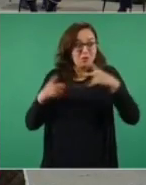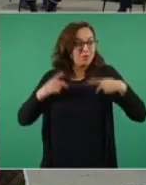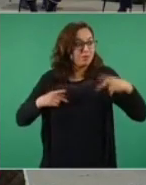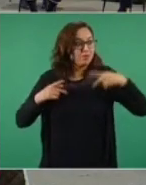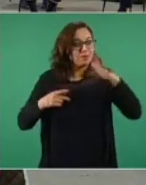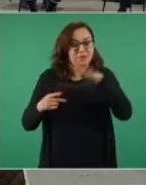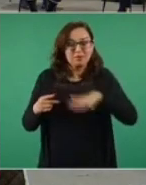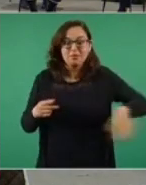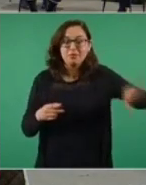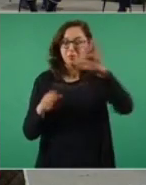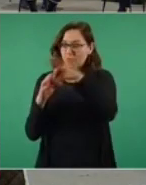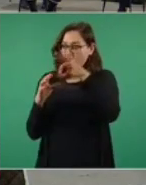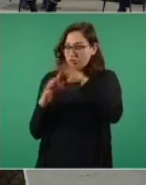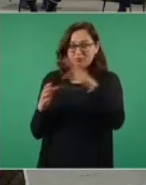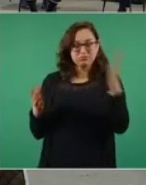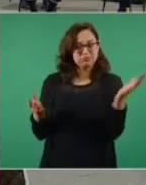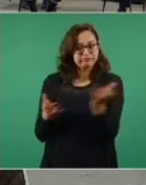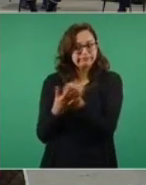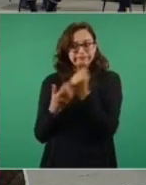económica de Chile